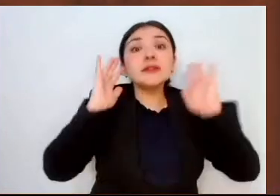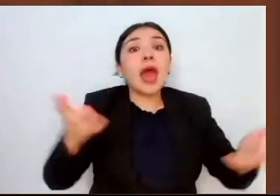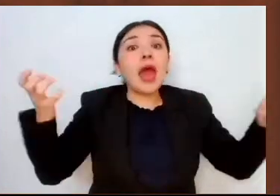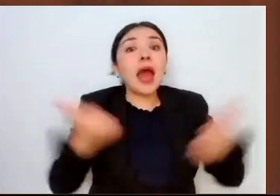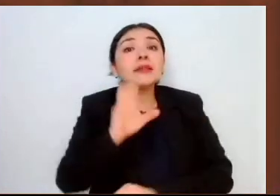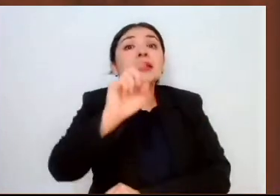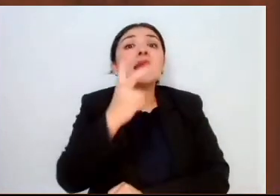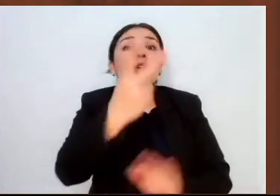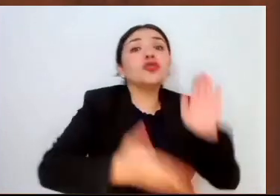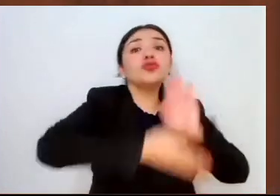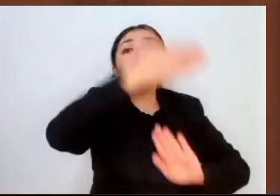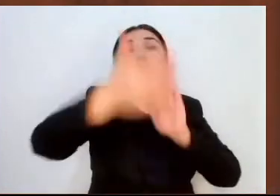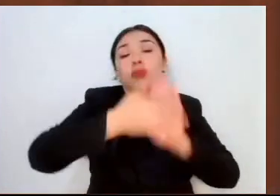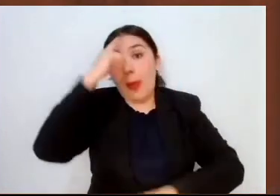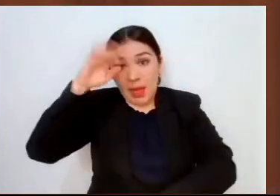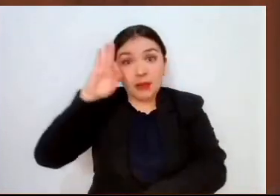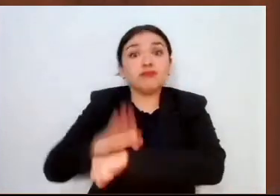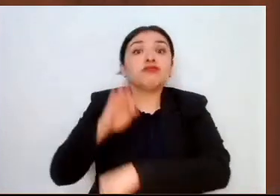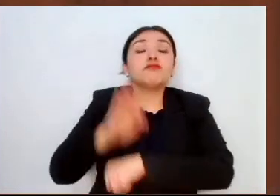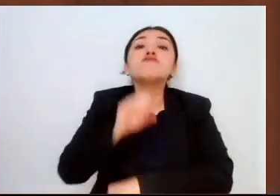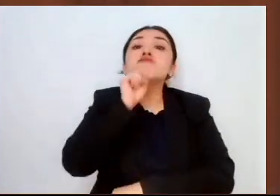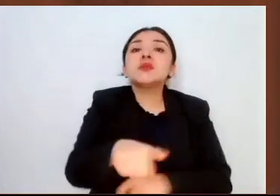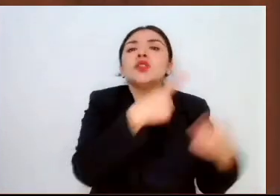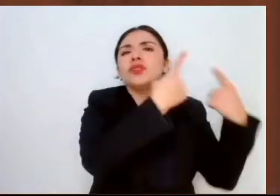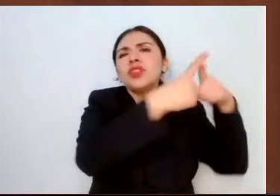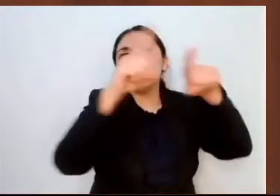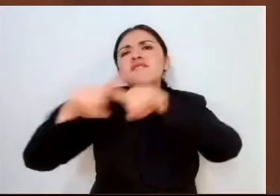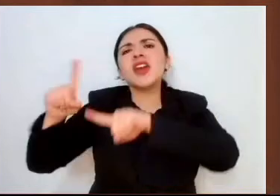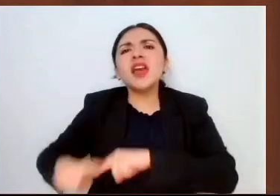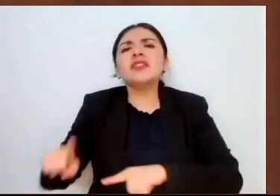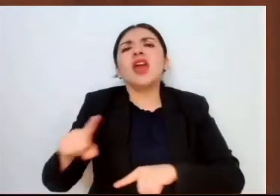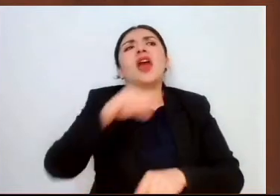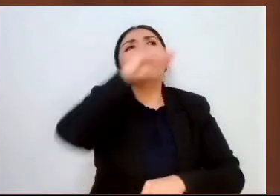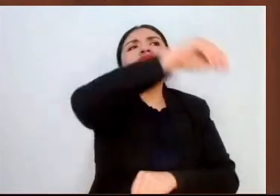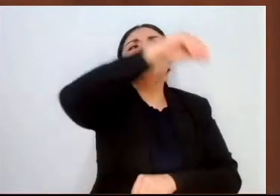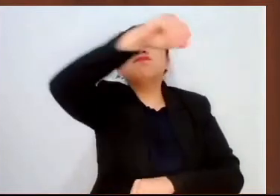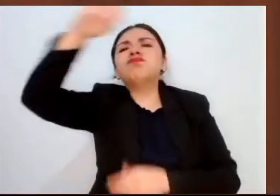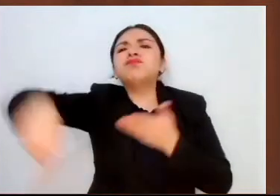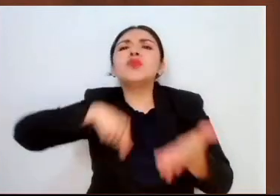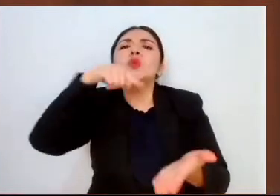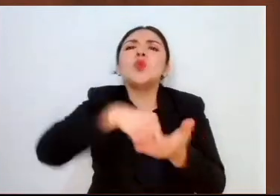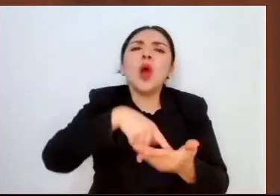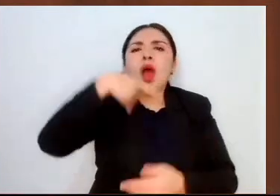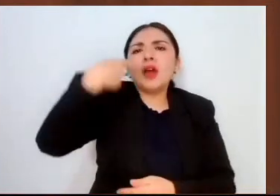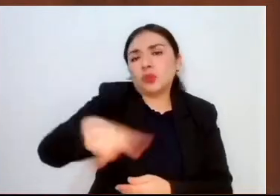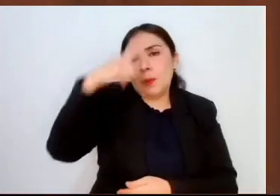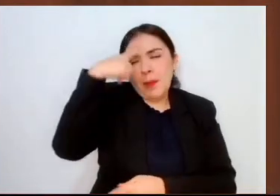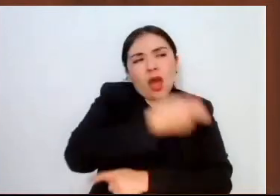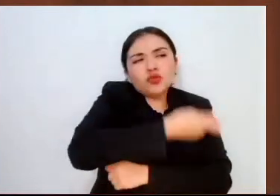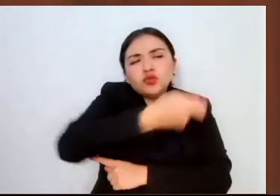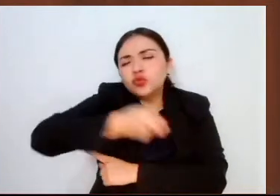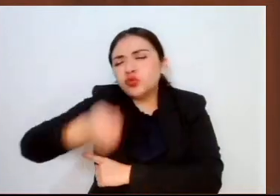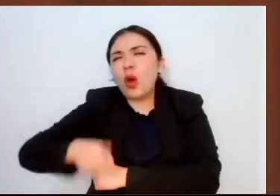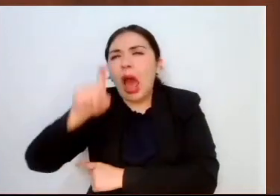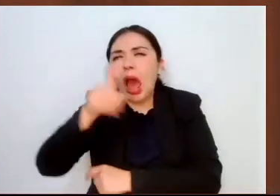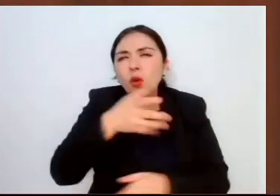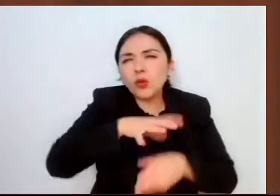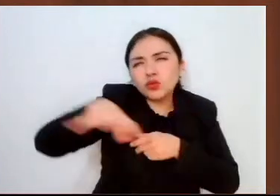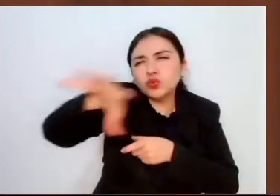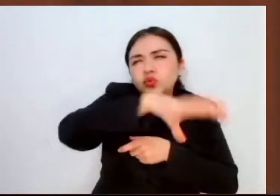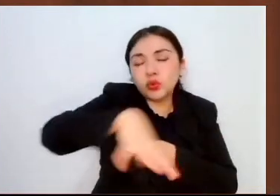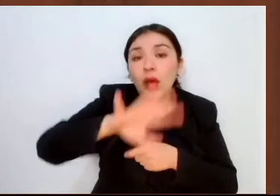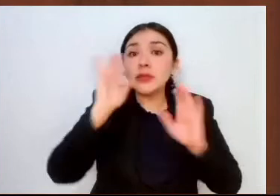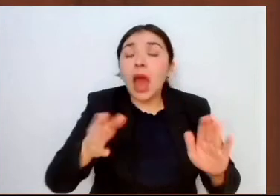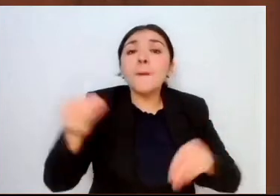obras en beneficio de diferentes distritos y unidades de riego. Se han revestido y entubado